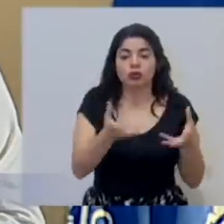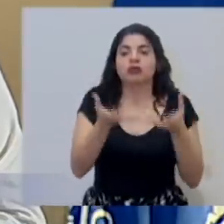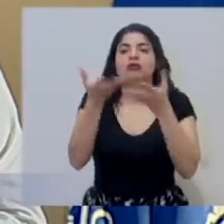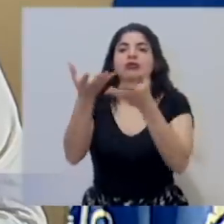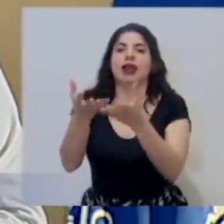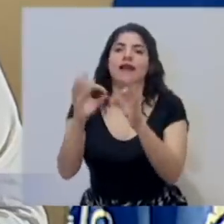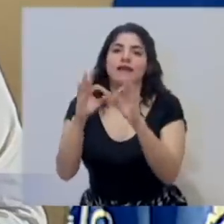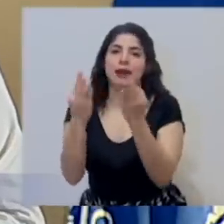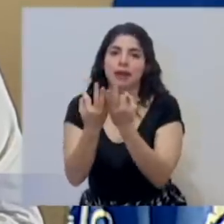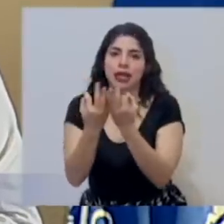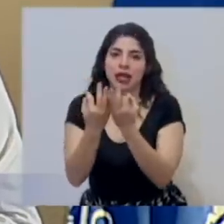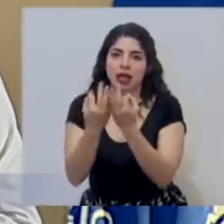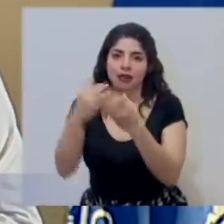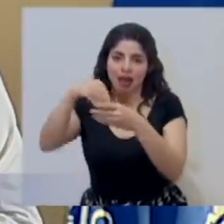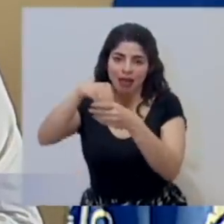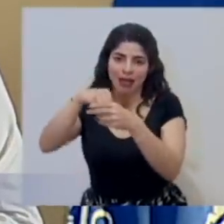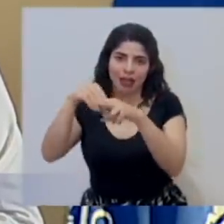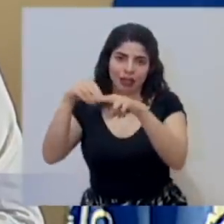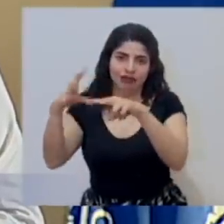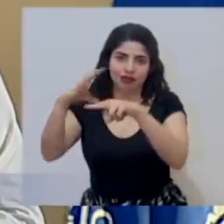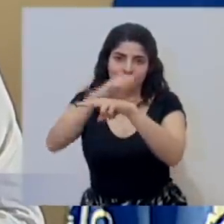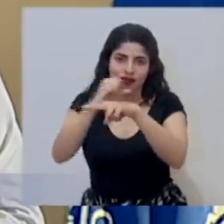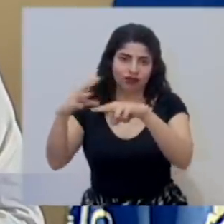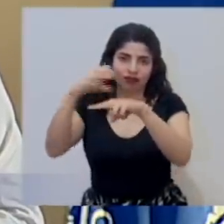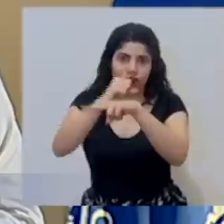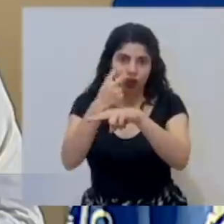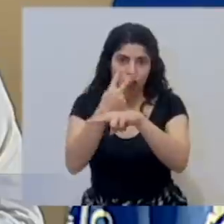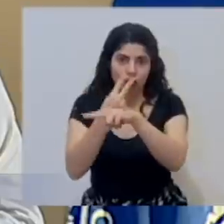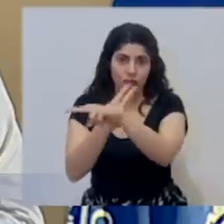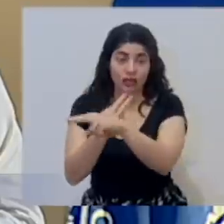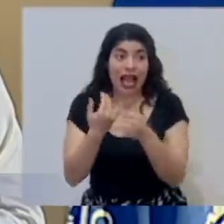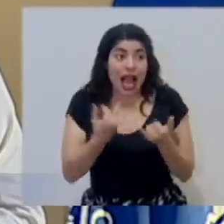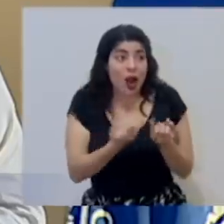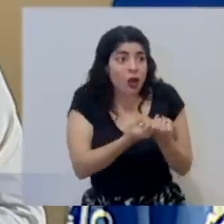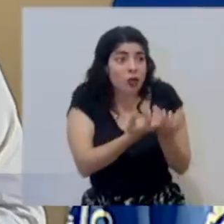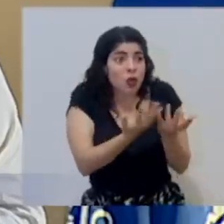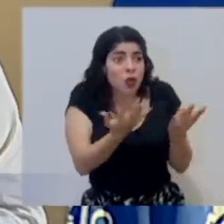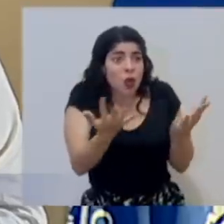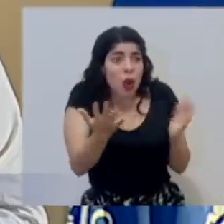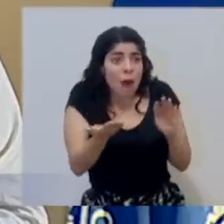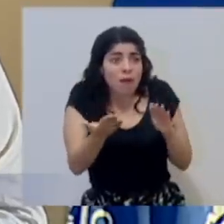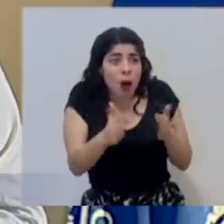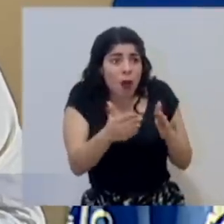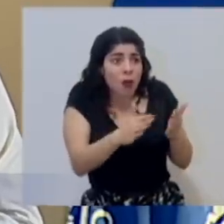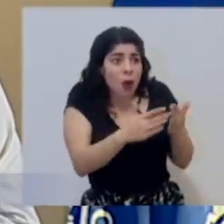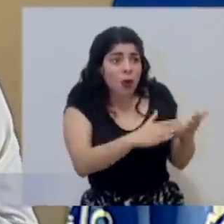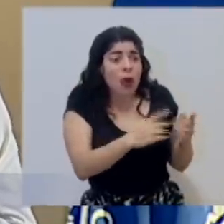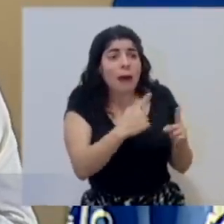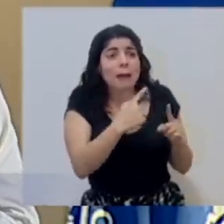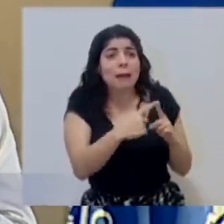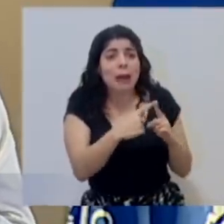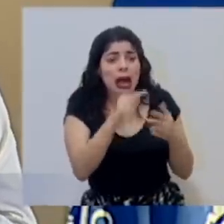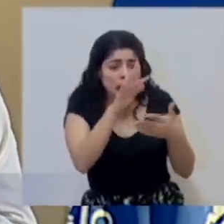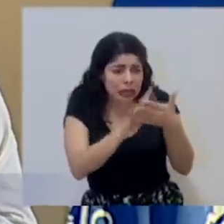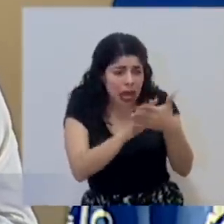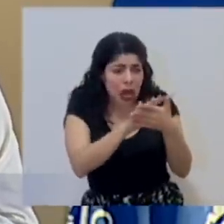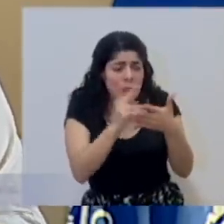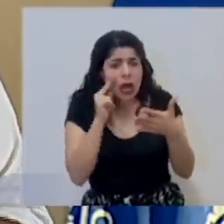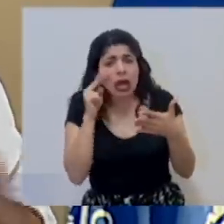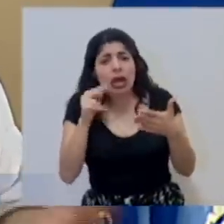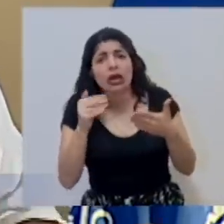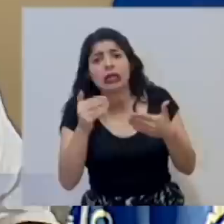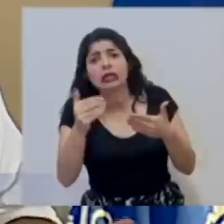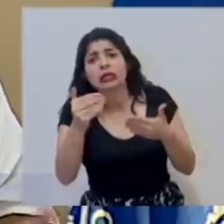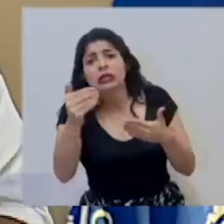a los dolientes. Debido a esto y debido a la cantidad de pacientes que han fallecido y a las proyecciones que se ven